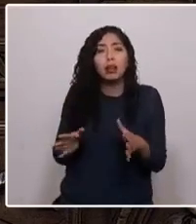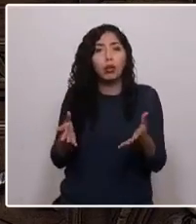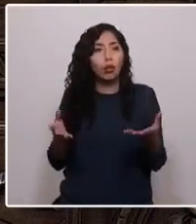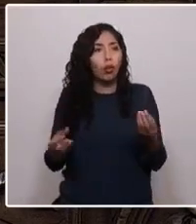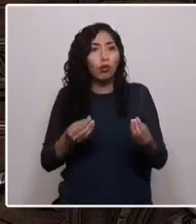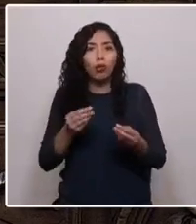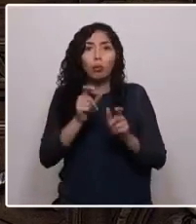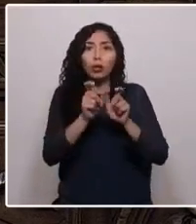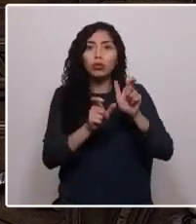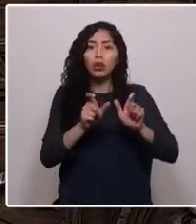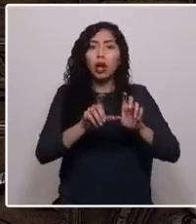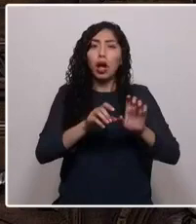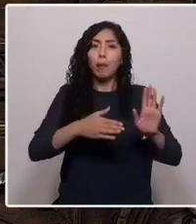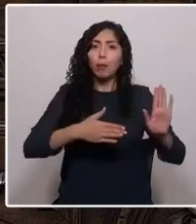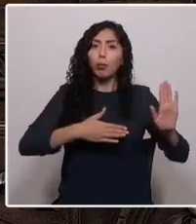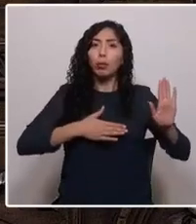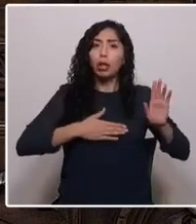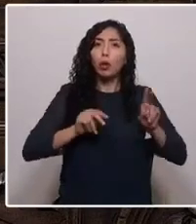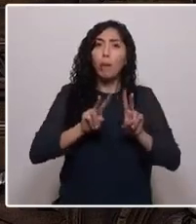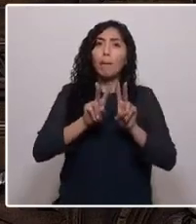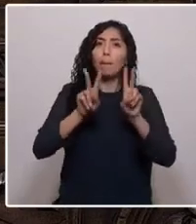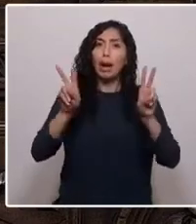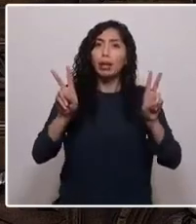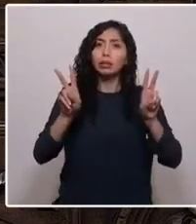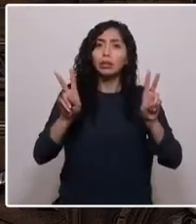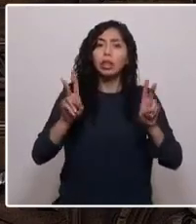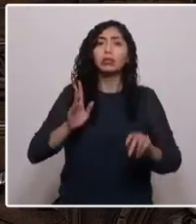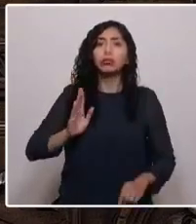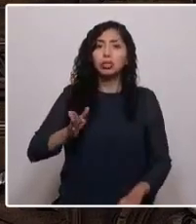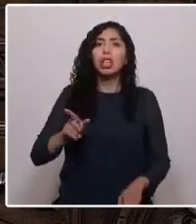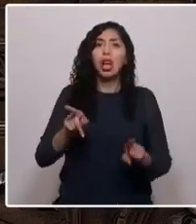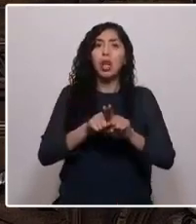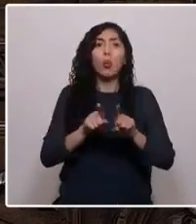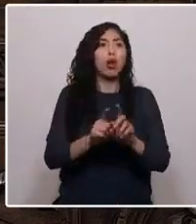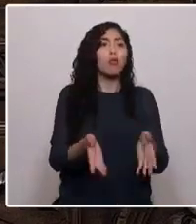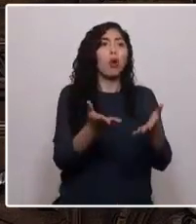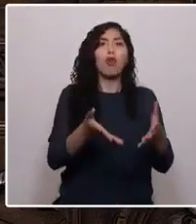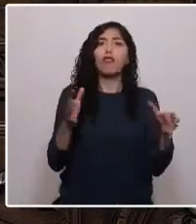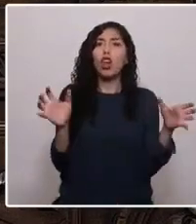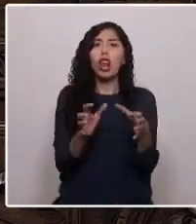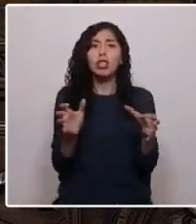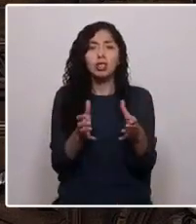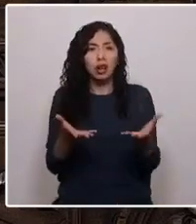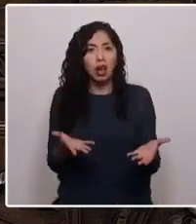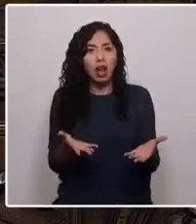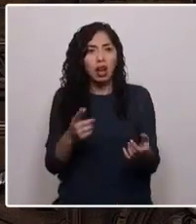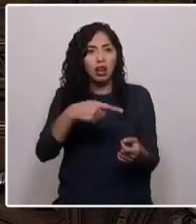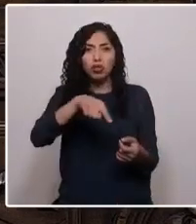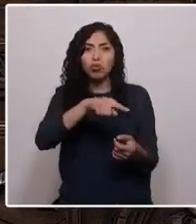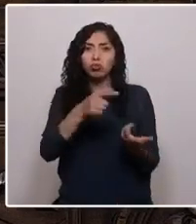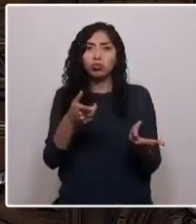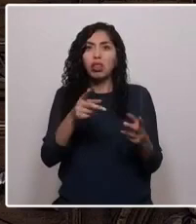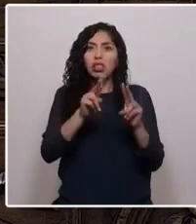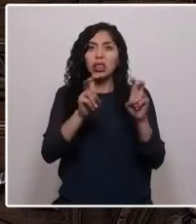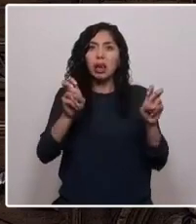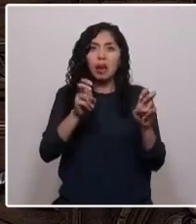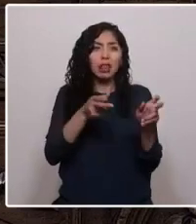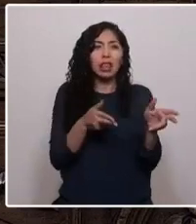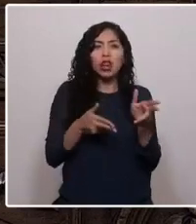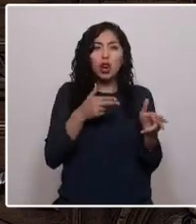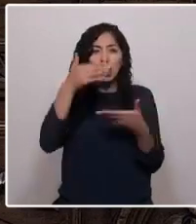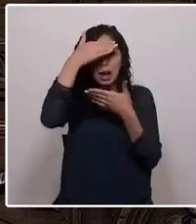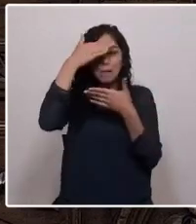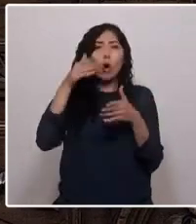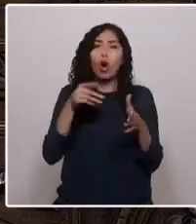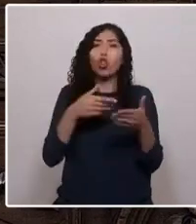paz y una salida institucional siguen amparando la violencia activa y pasivamente y no son capaces de condenar el terrorismo que azota las regiones de la